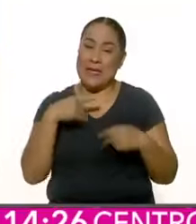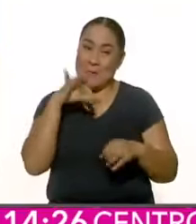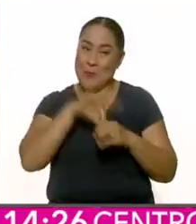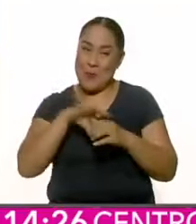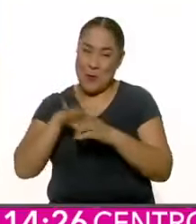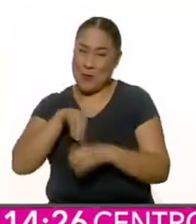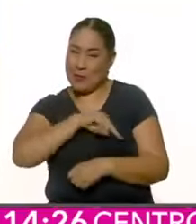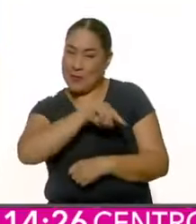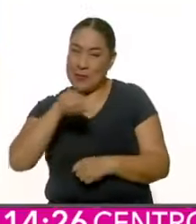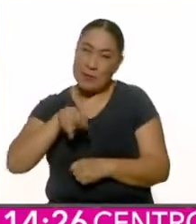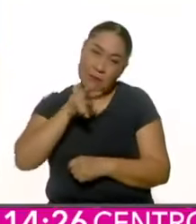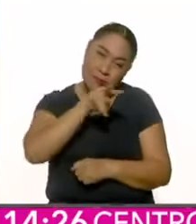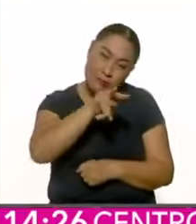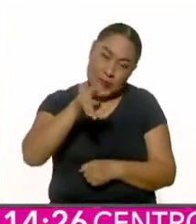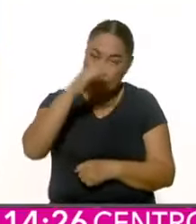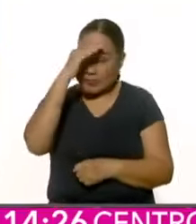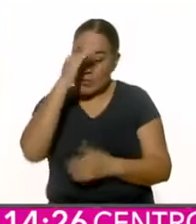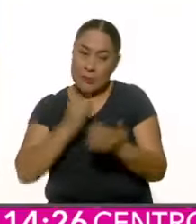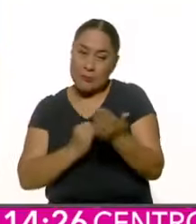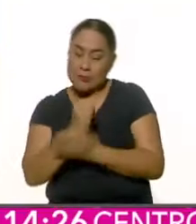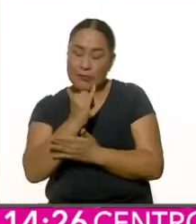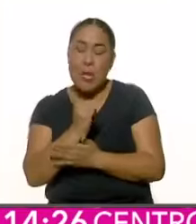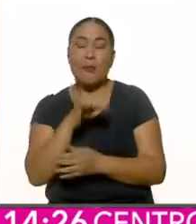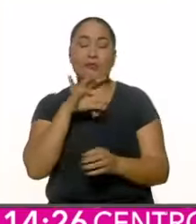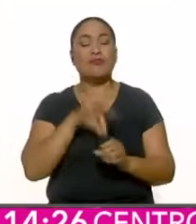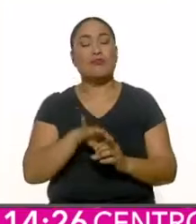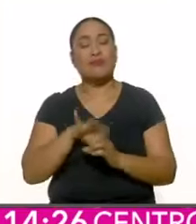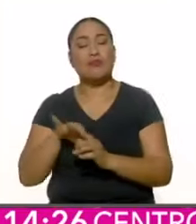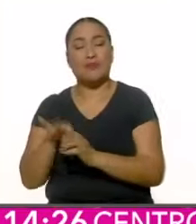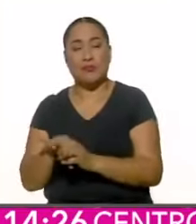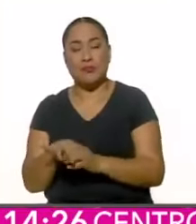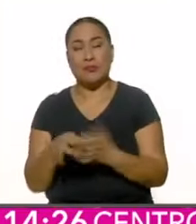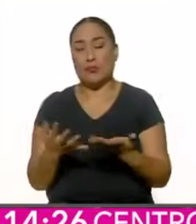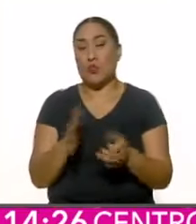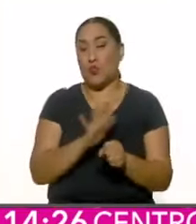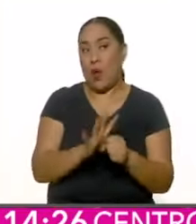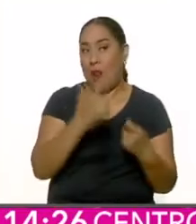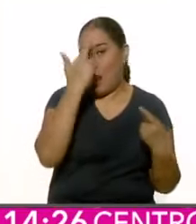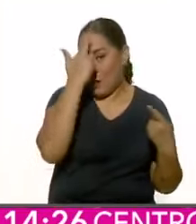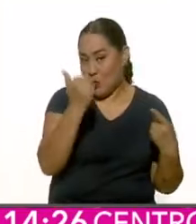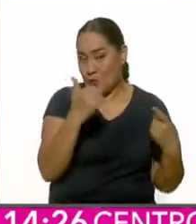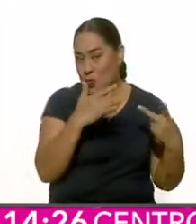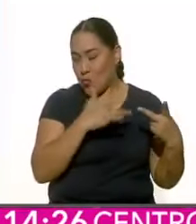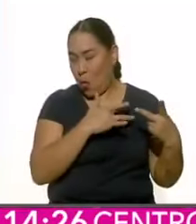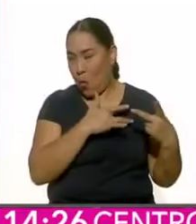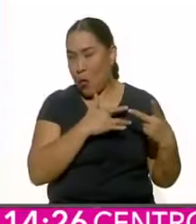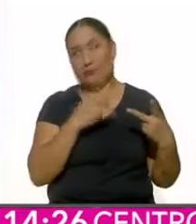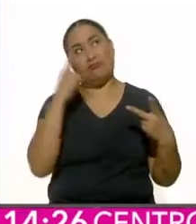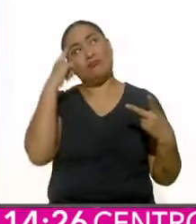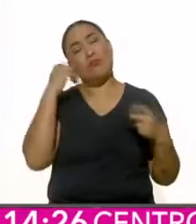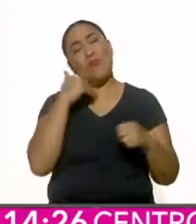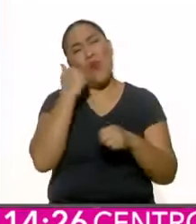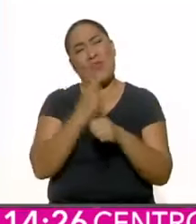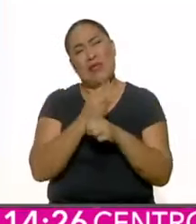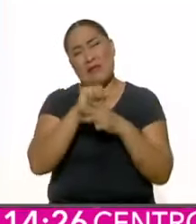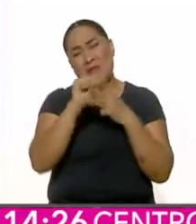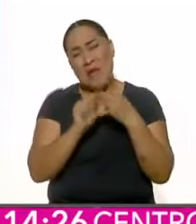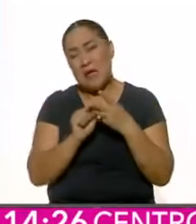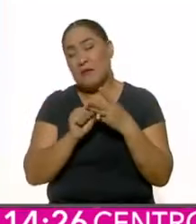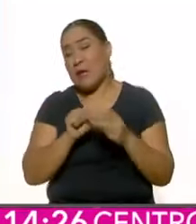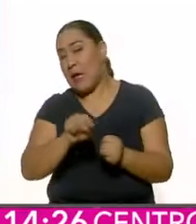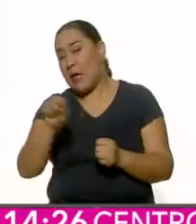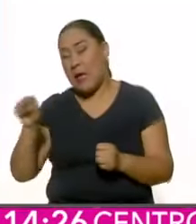cuando toman una decisión consciente. Entre razón, corazón y voluntad, se sintieron